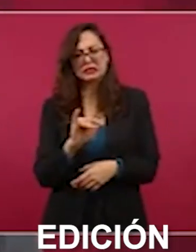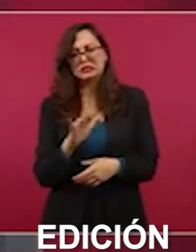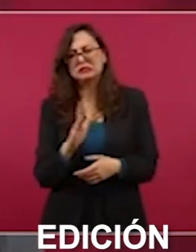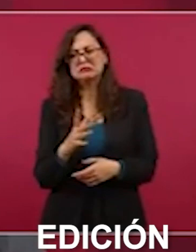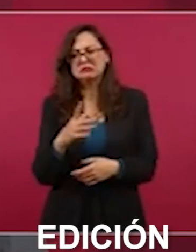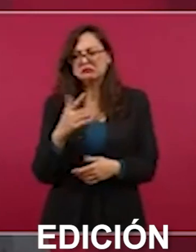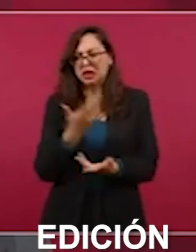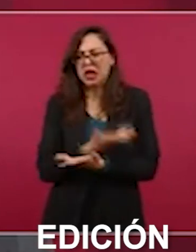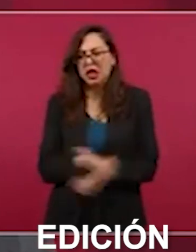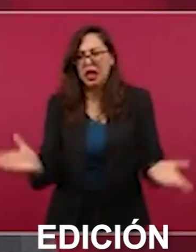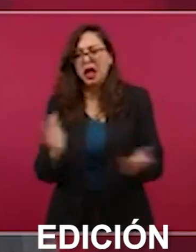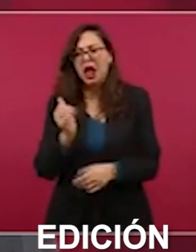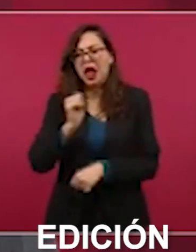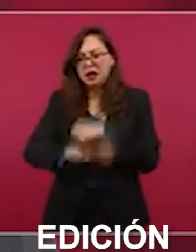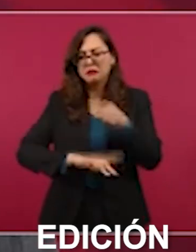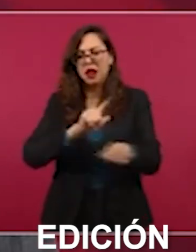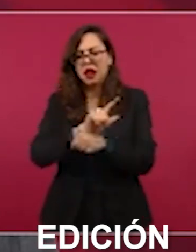forraje.